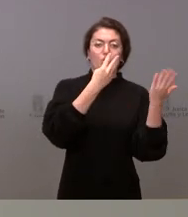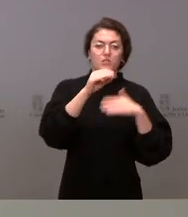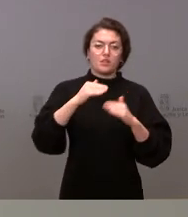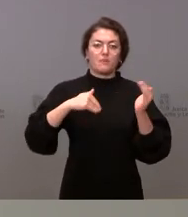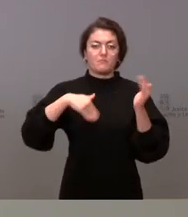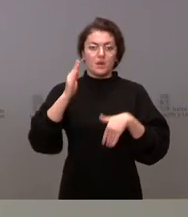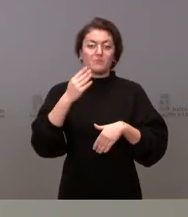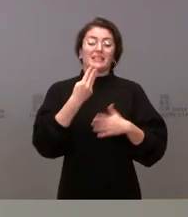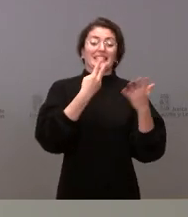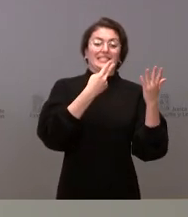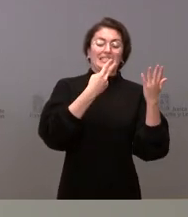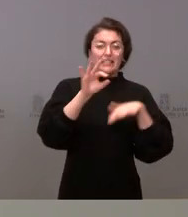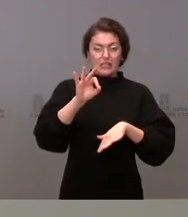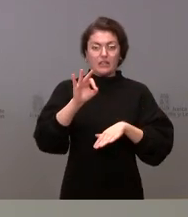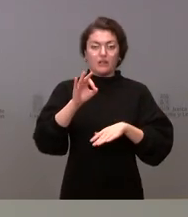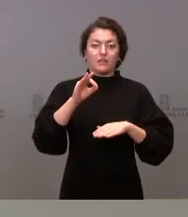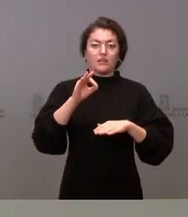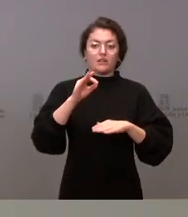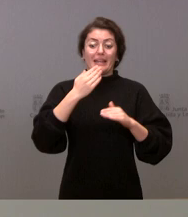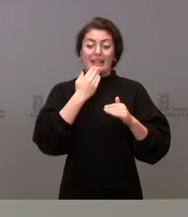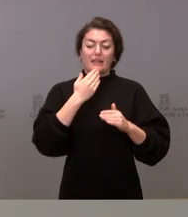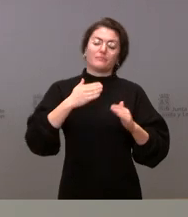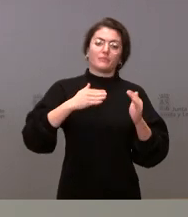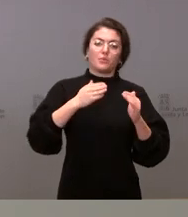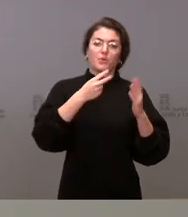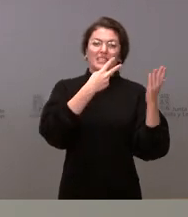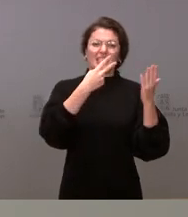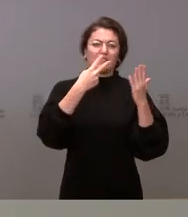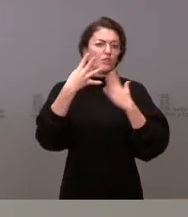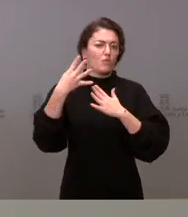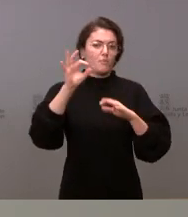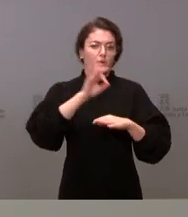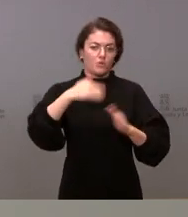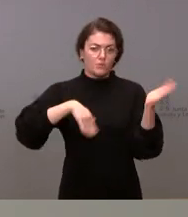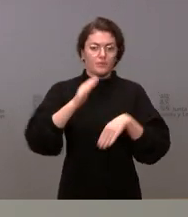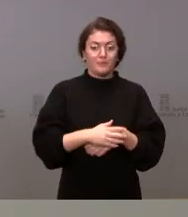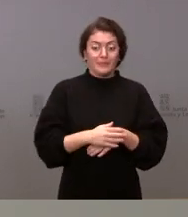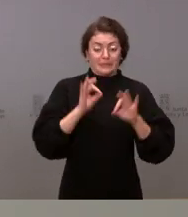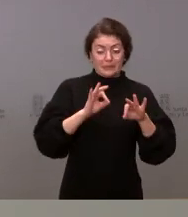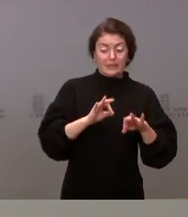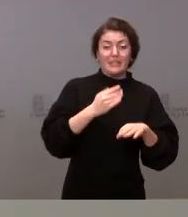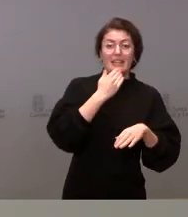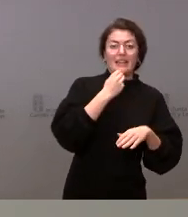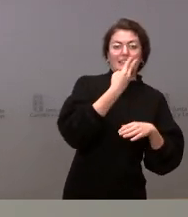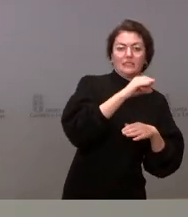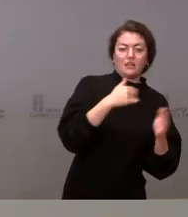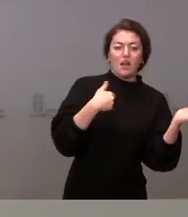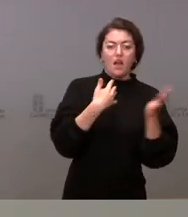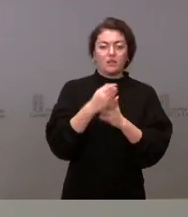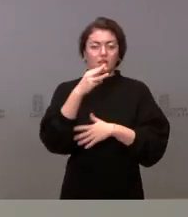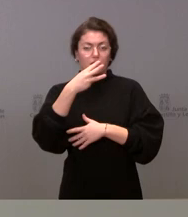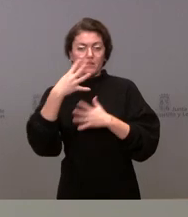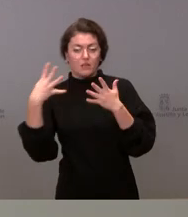de 70. Las edades de 12 a 39 años y especialmente de 30 a 39 tienen todavía un